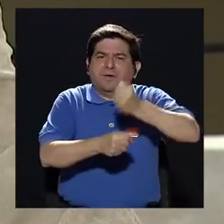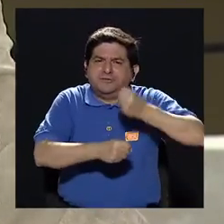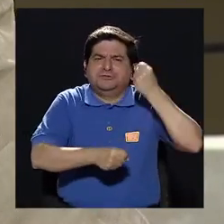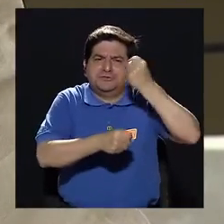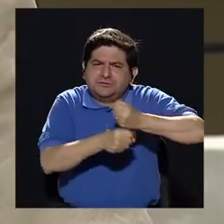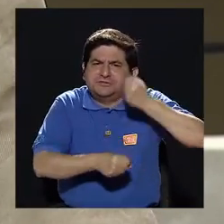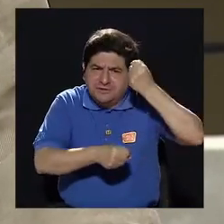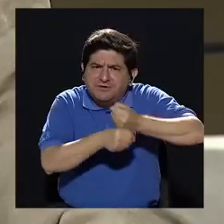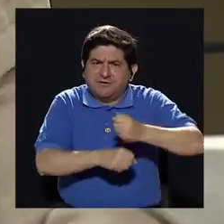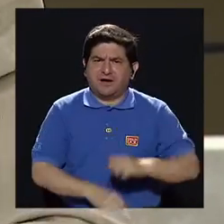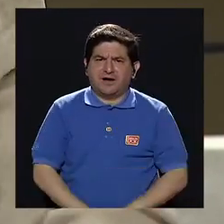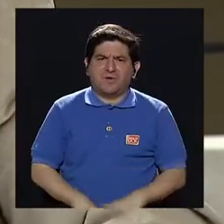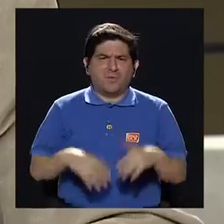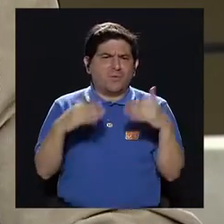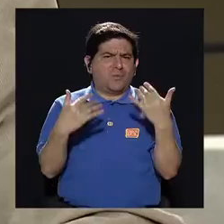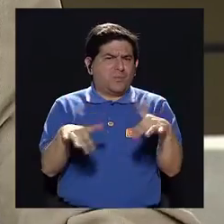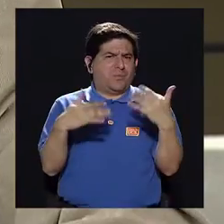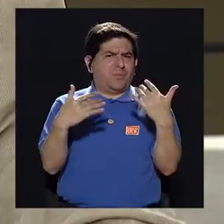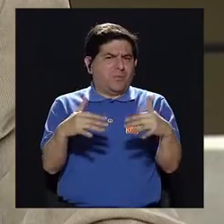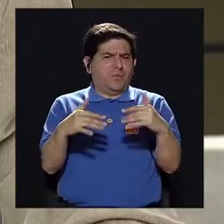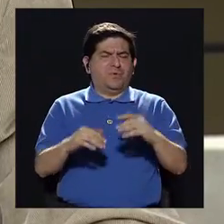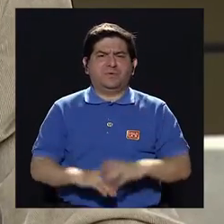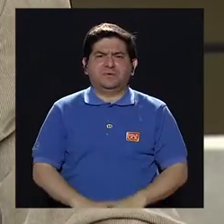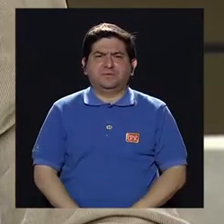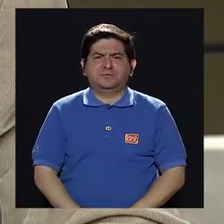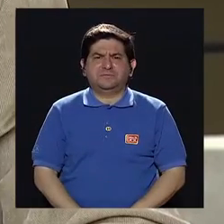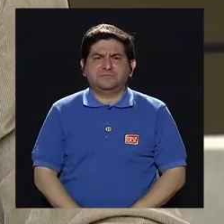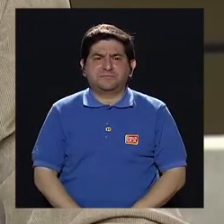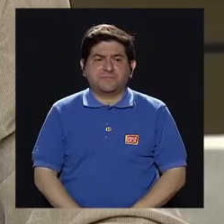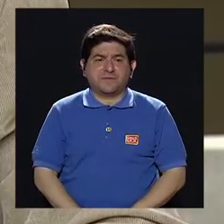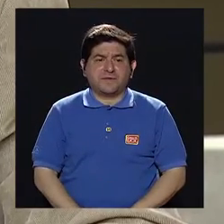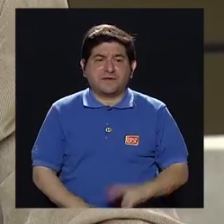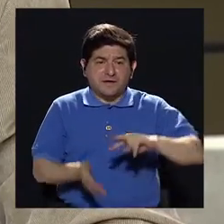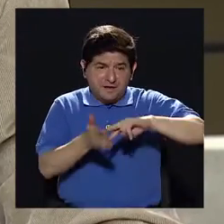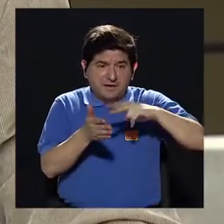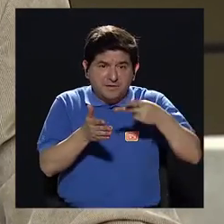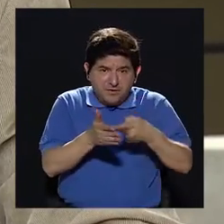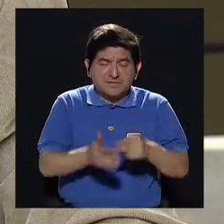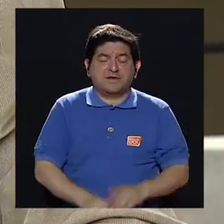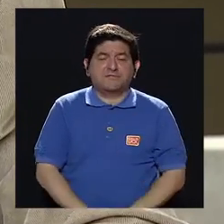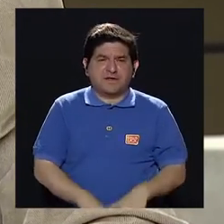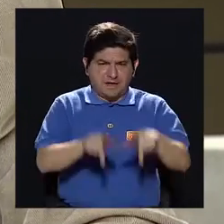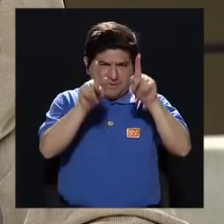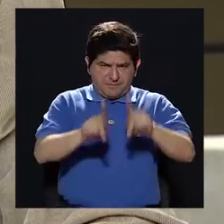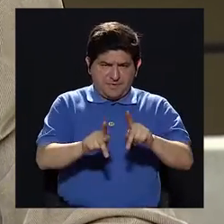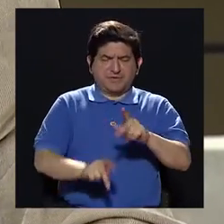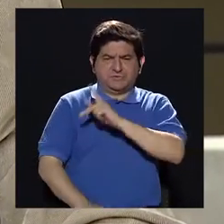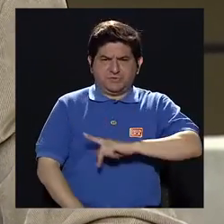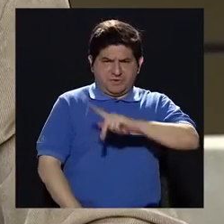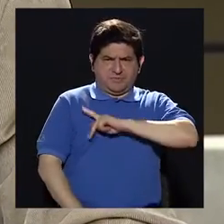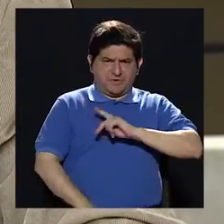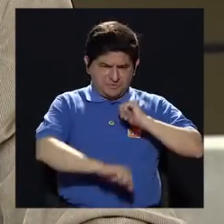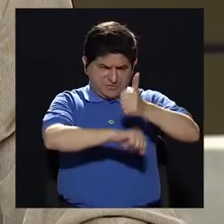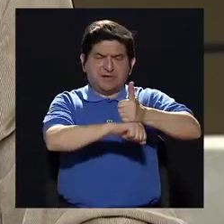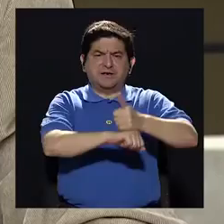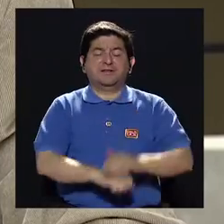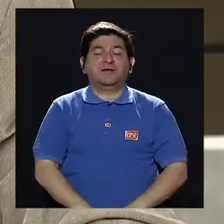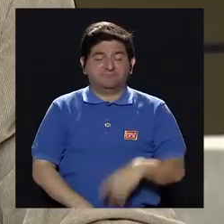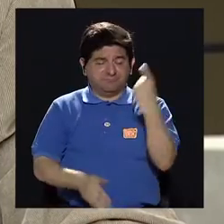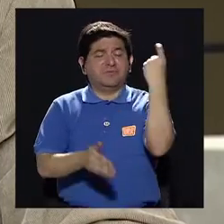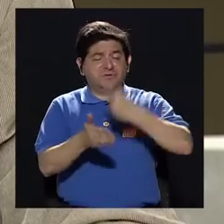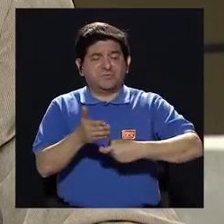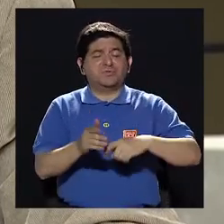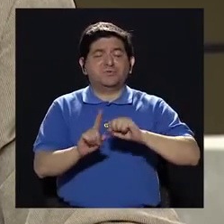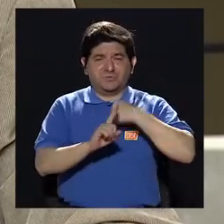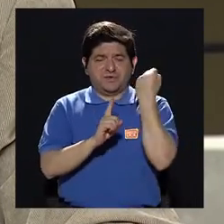productivo, igualdad, es altísimamente productiva y en términos de personalidad, de formación de la Sí, sí, es